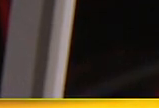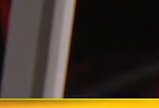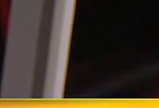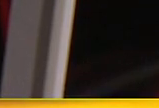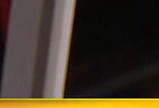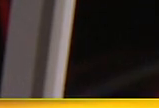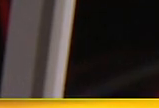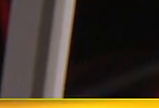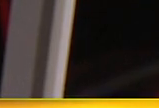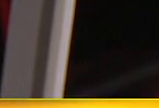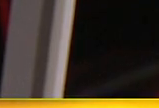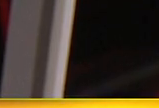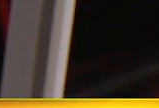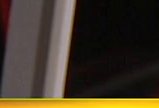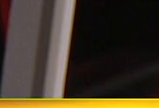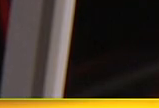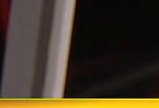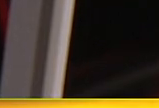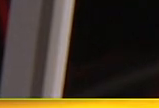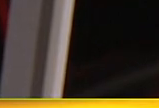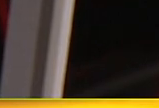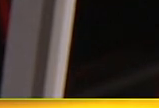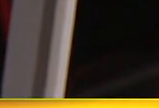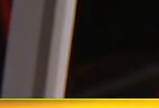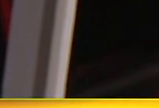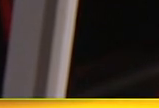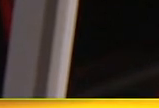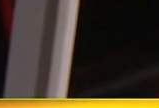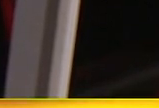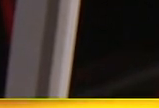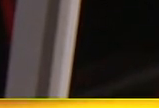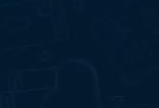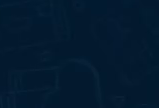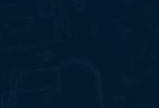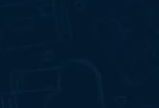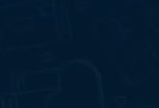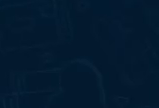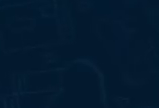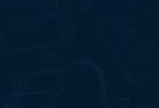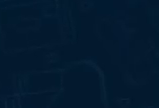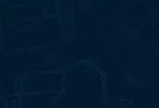con comorbilidades, ser vacunados, obviamente con cierta prioridad, ¿no? El minuto.